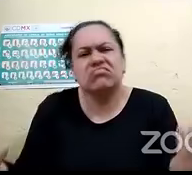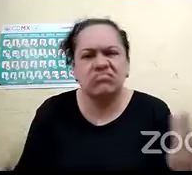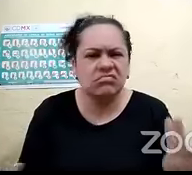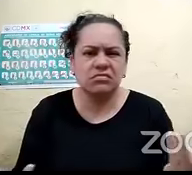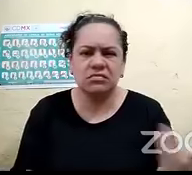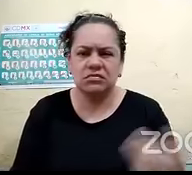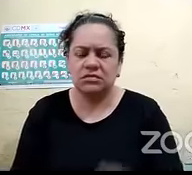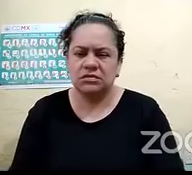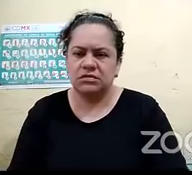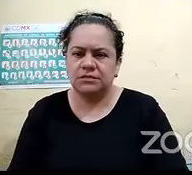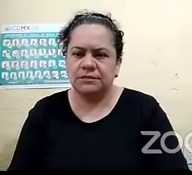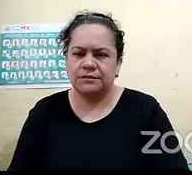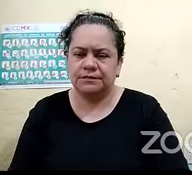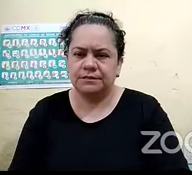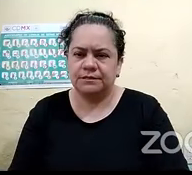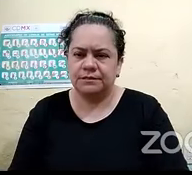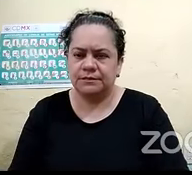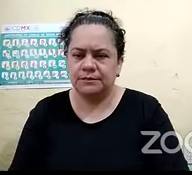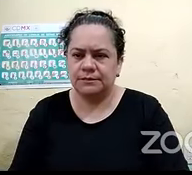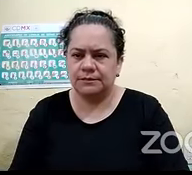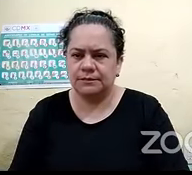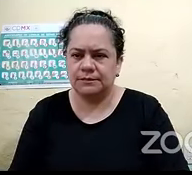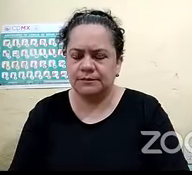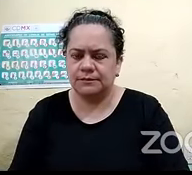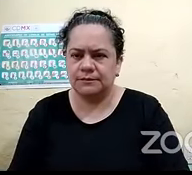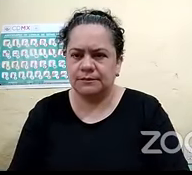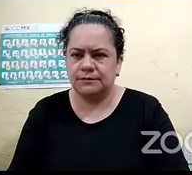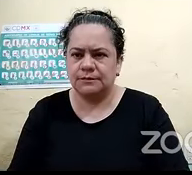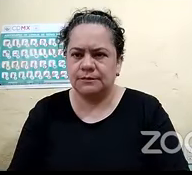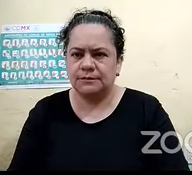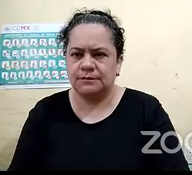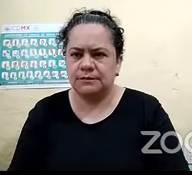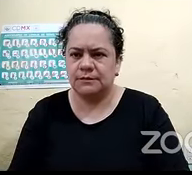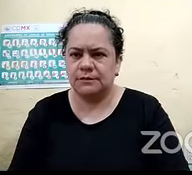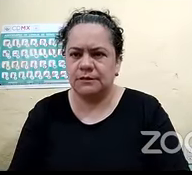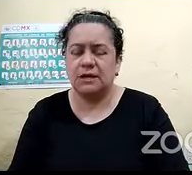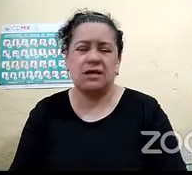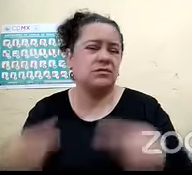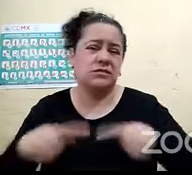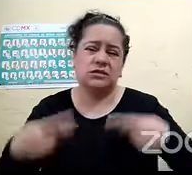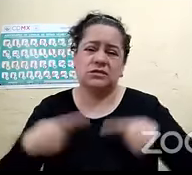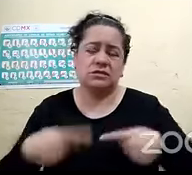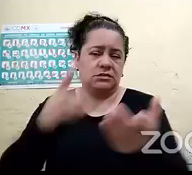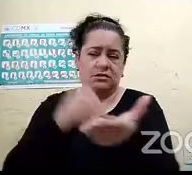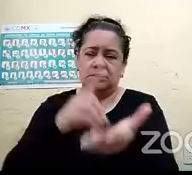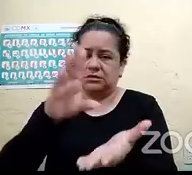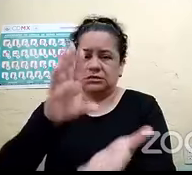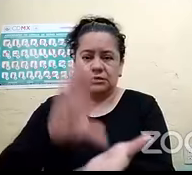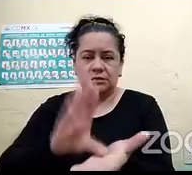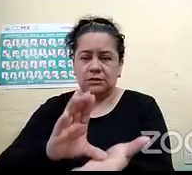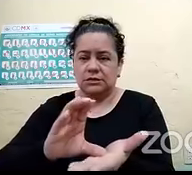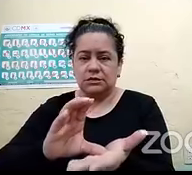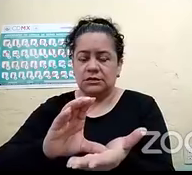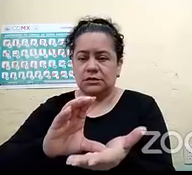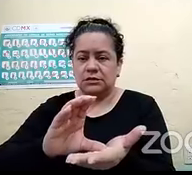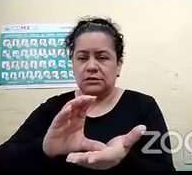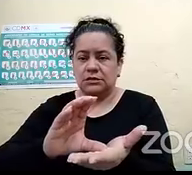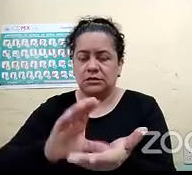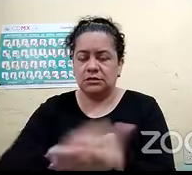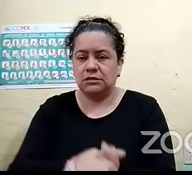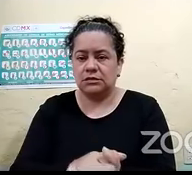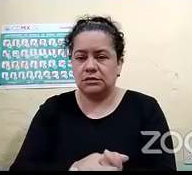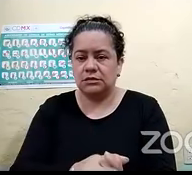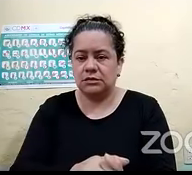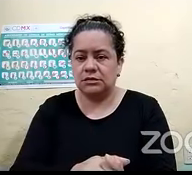que no no este ni las personas con discapacidad perdón ni las personas